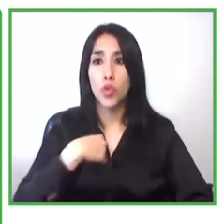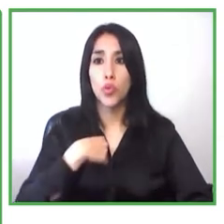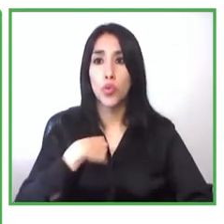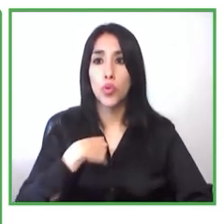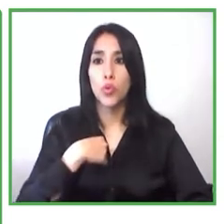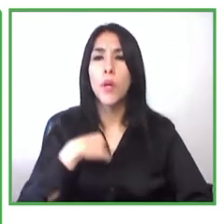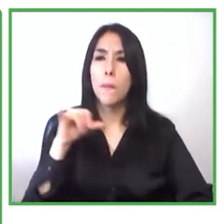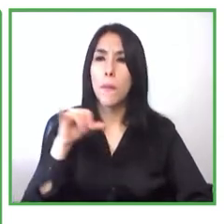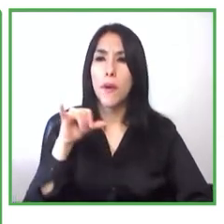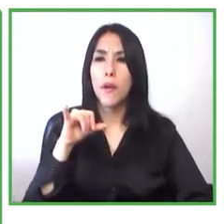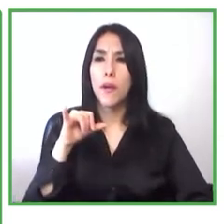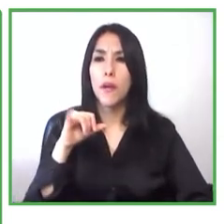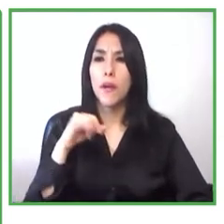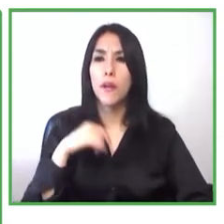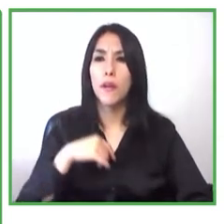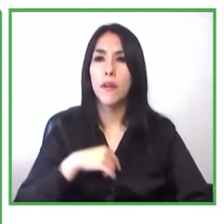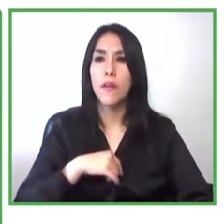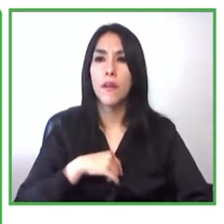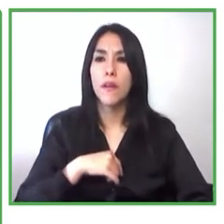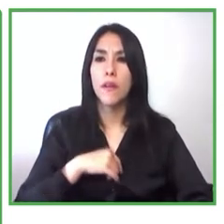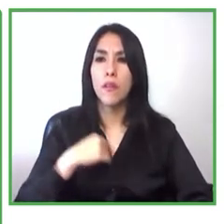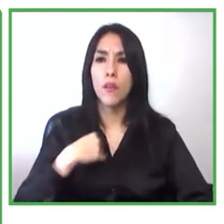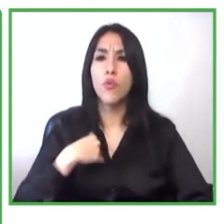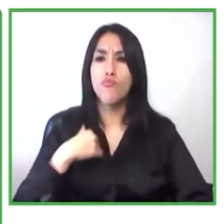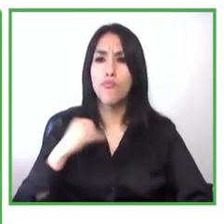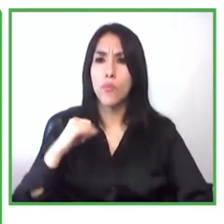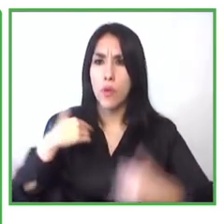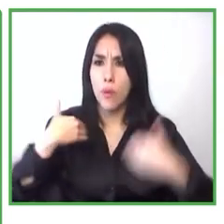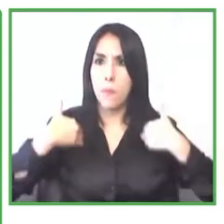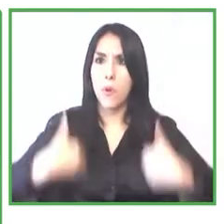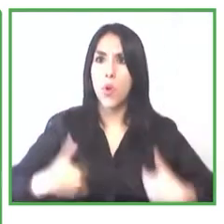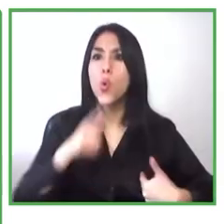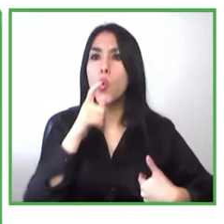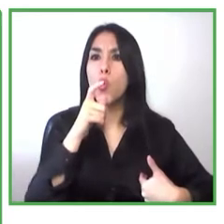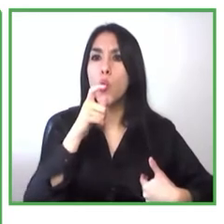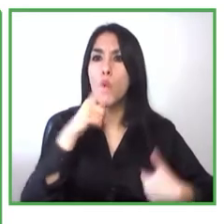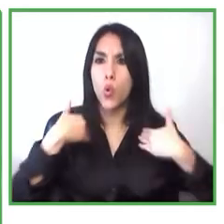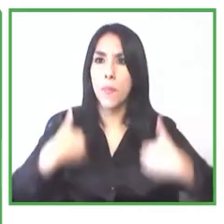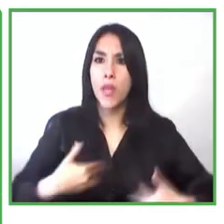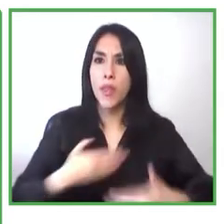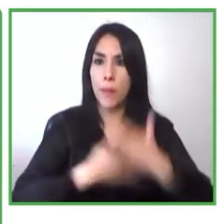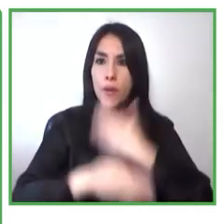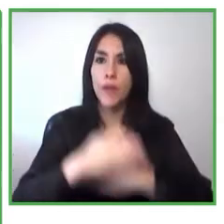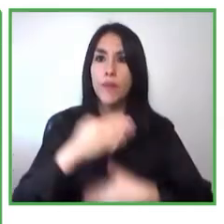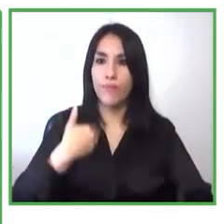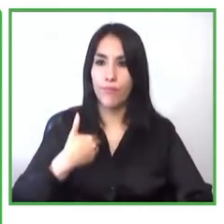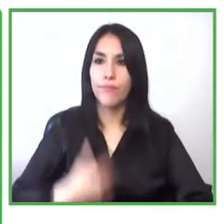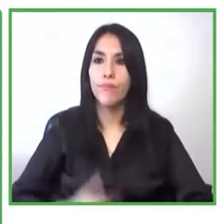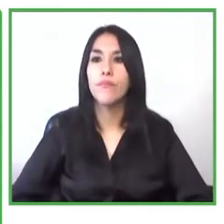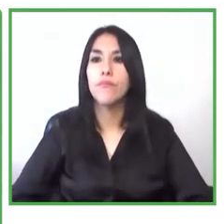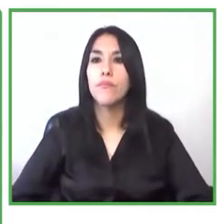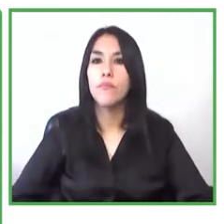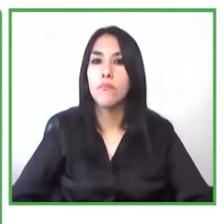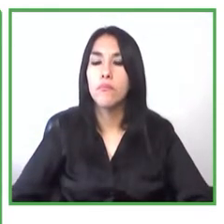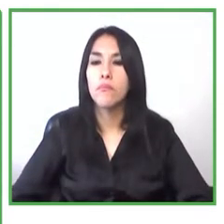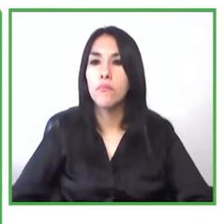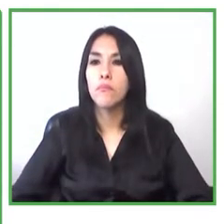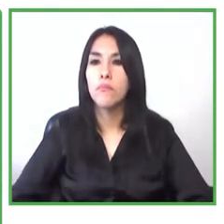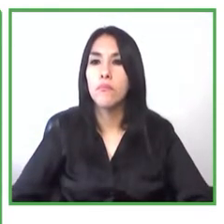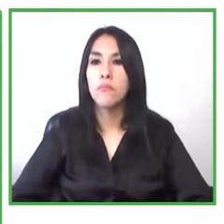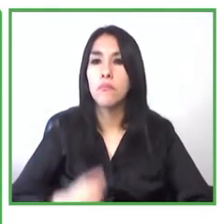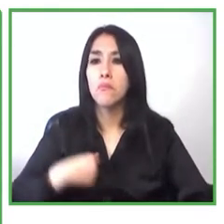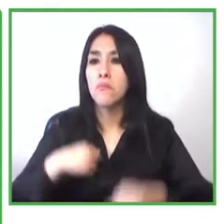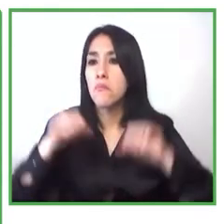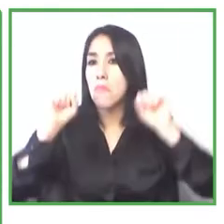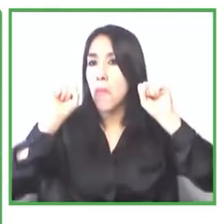discapacidad y que a pesar de eso pude crear los programas y desarrollarlos a